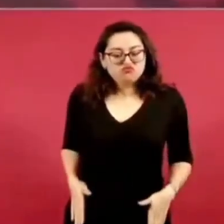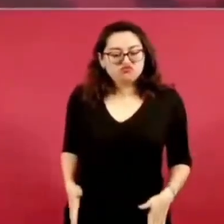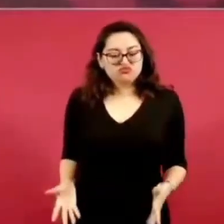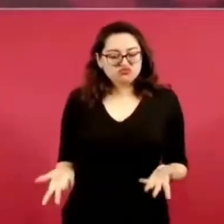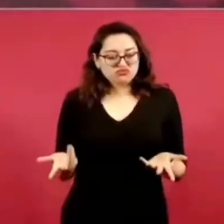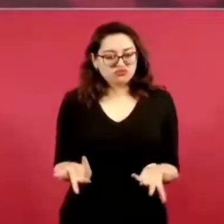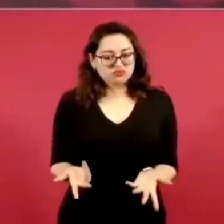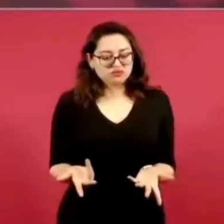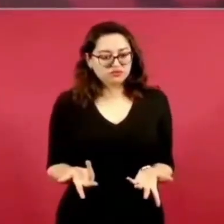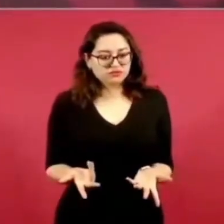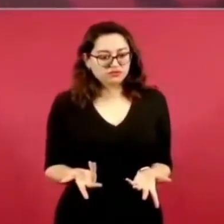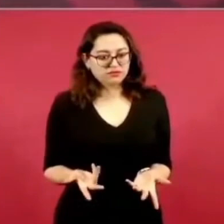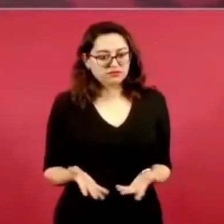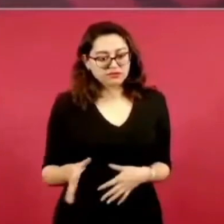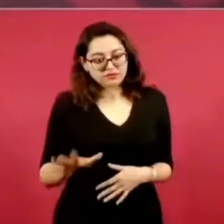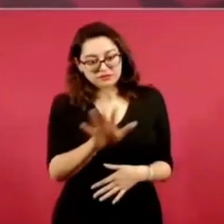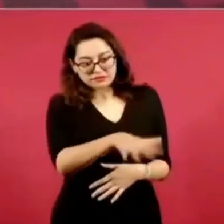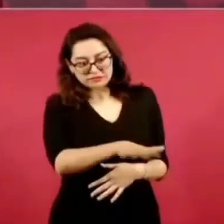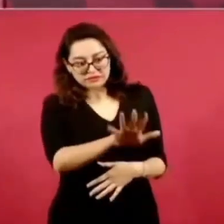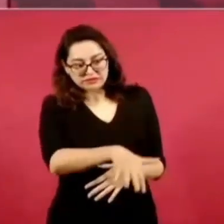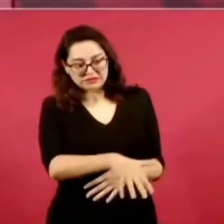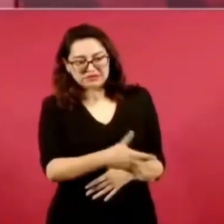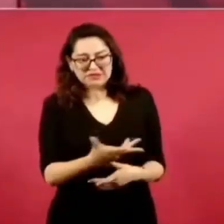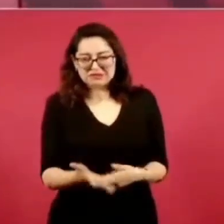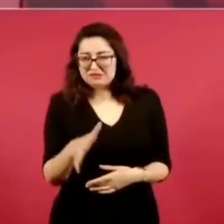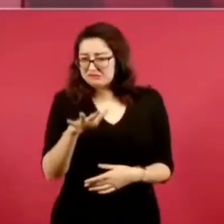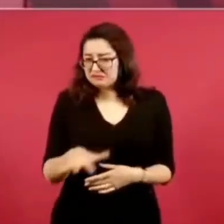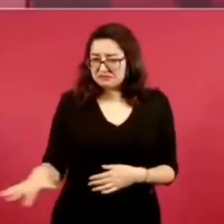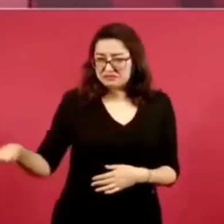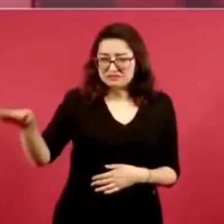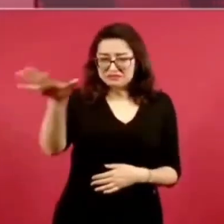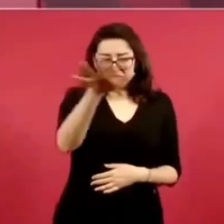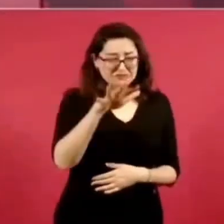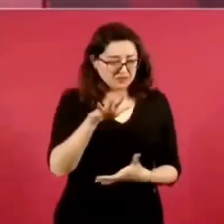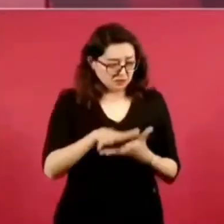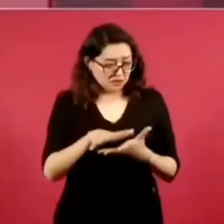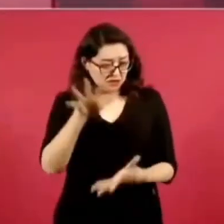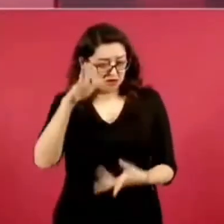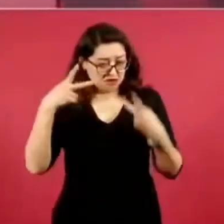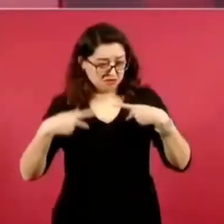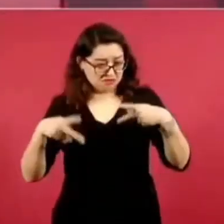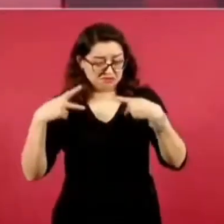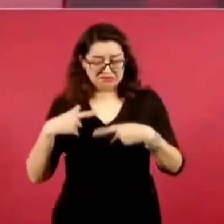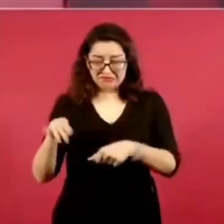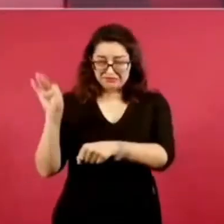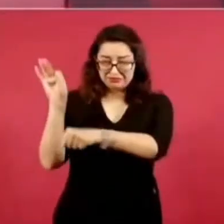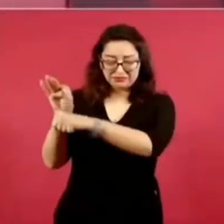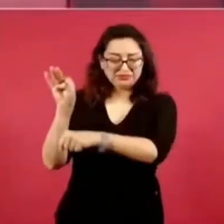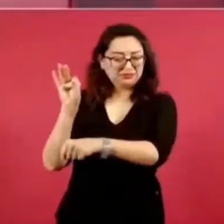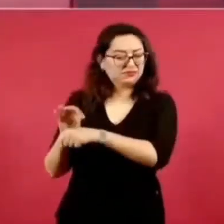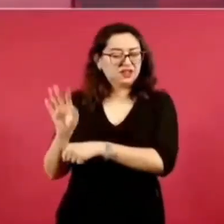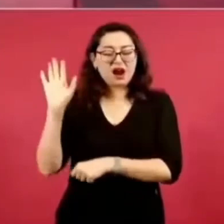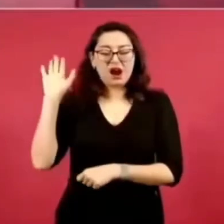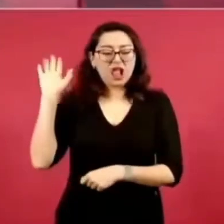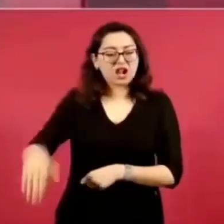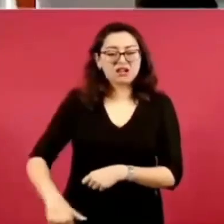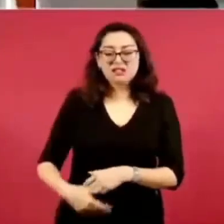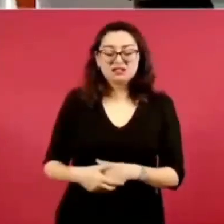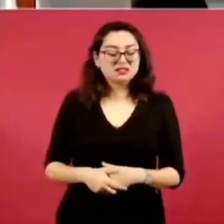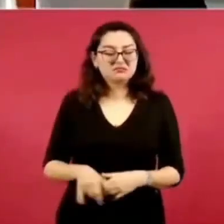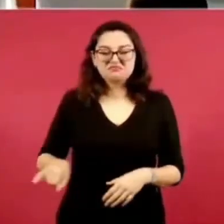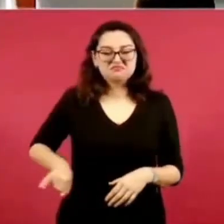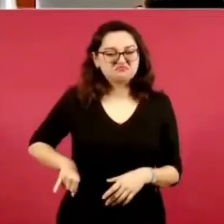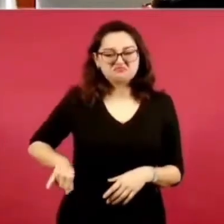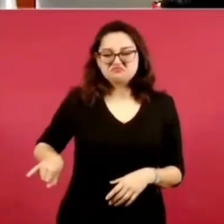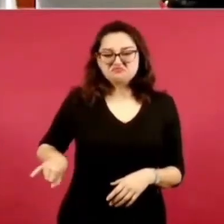públicos, la defensa de los ciudadanos del pueblo,